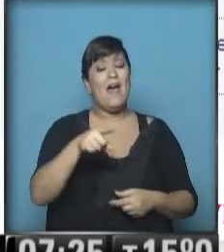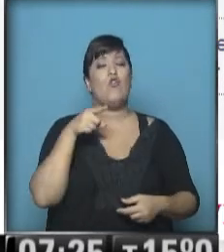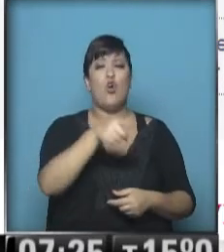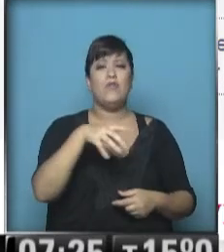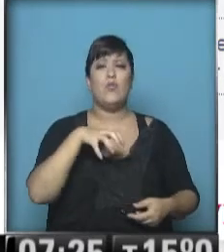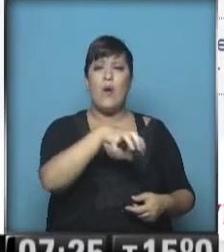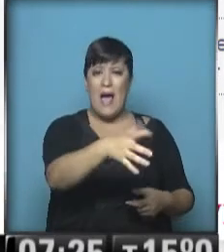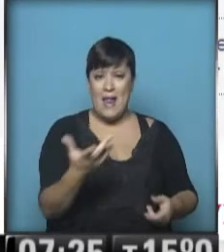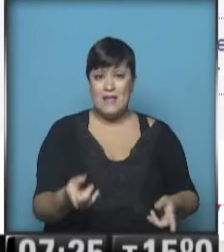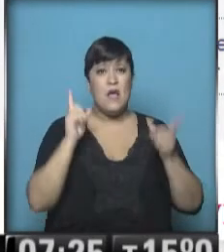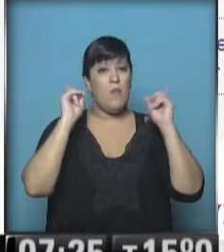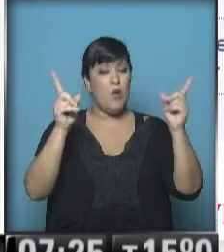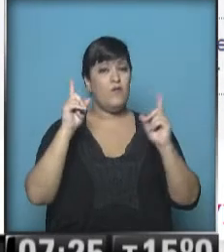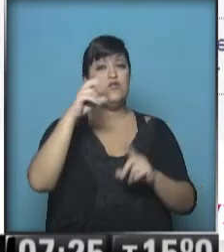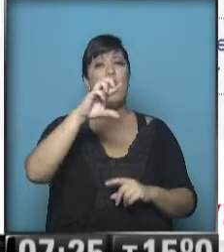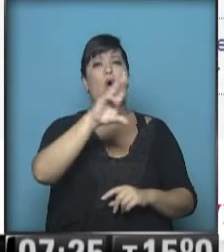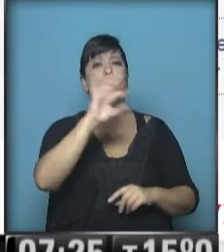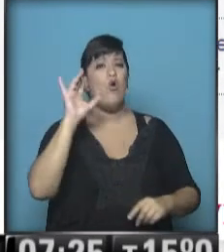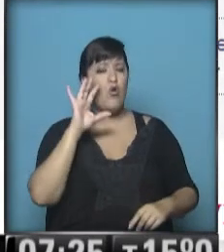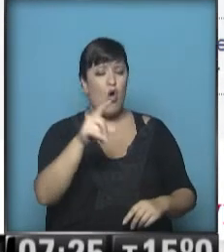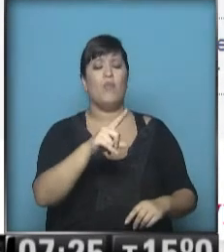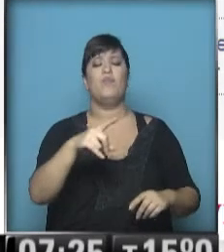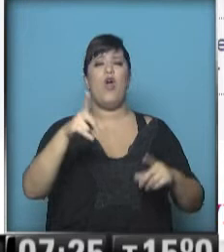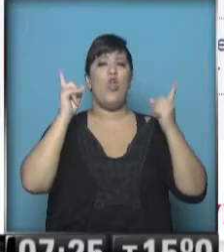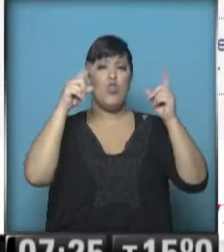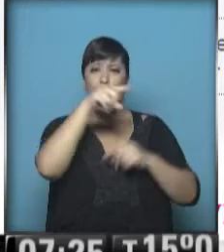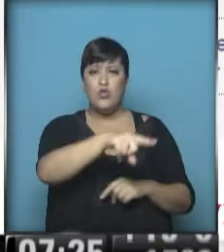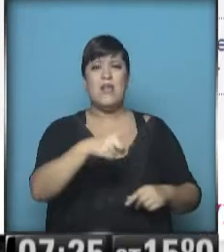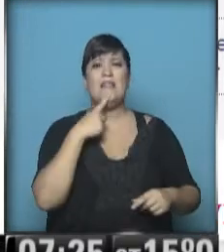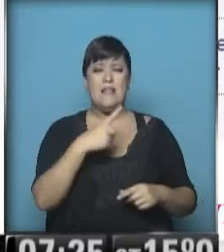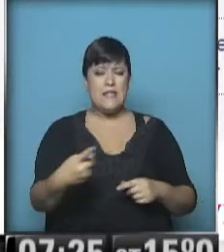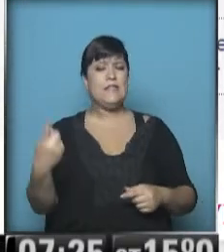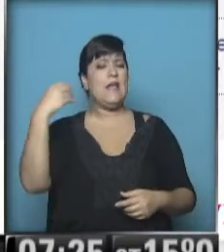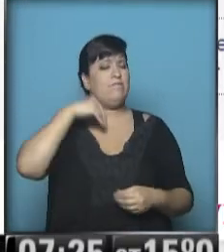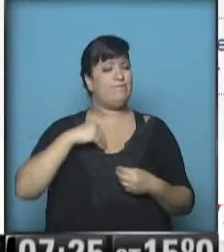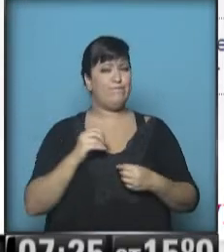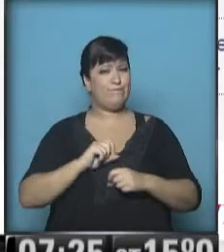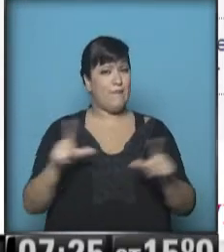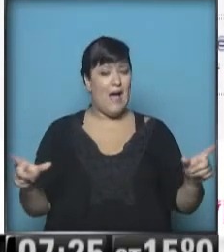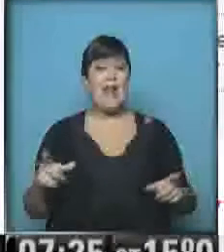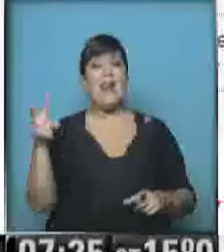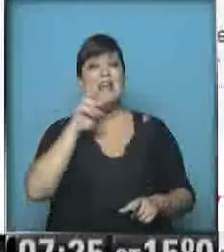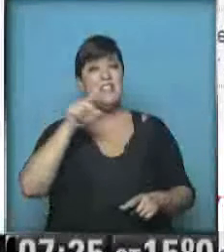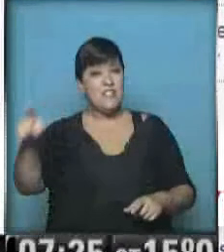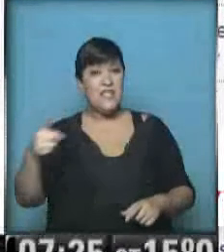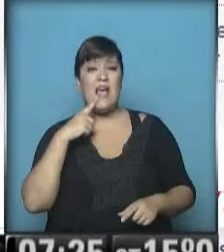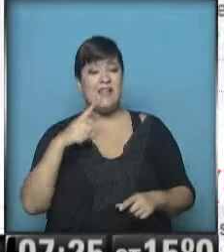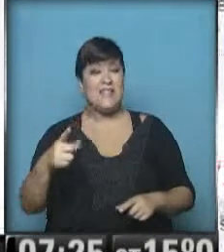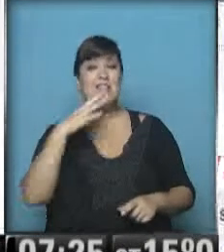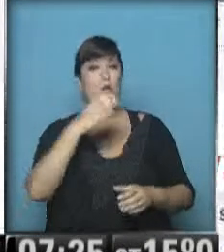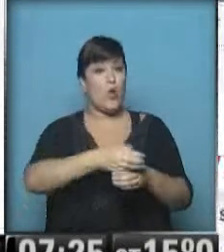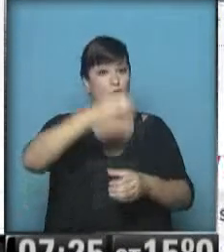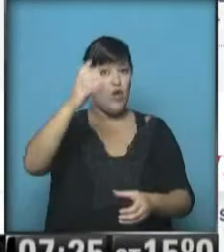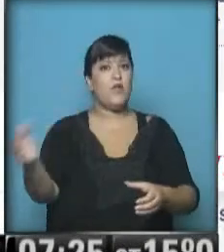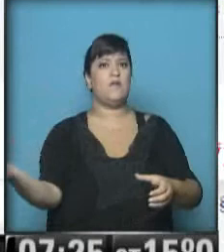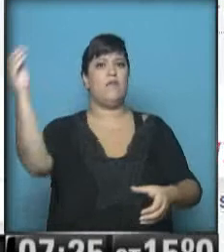profesor, que es Miguel Ángel Porro, docente, que sufrió un cuadro de intoxicación y dijo que la chica puso el veneno en la botella de agua que tenía